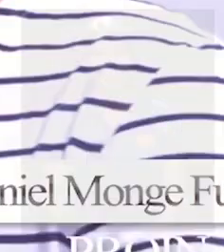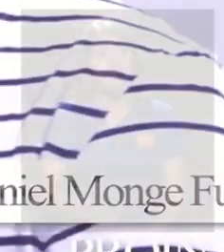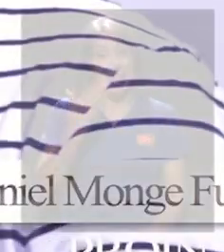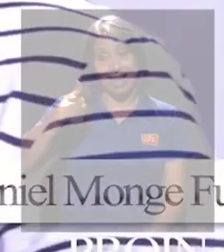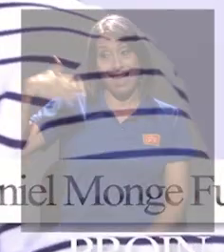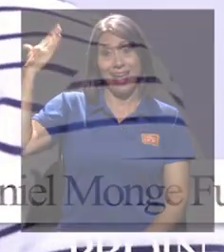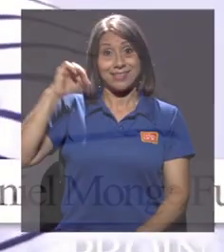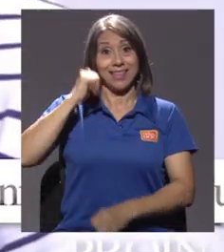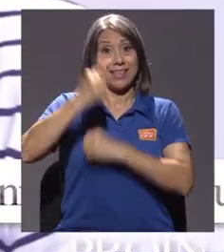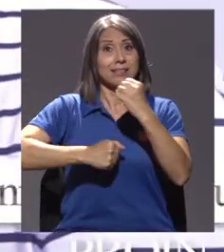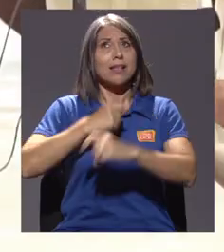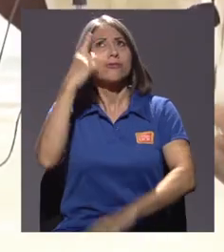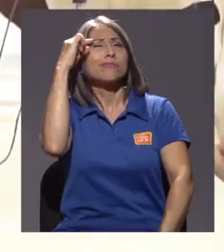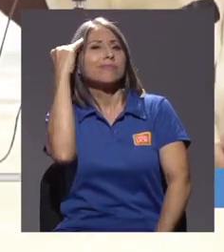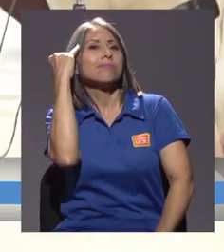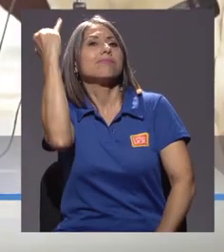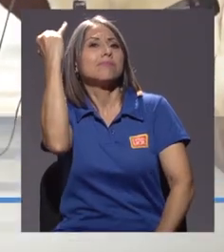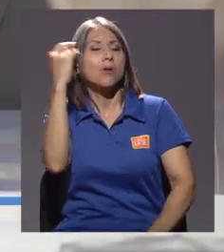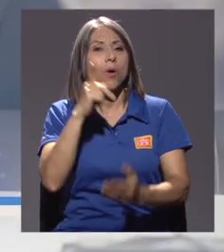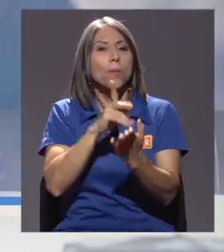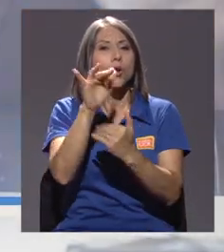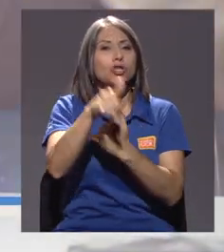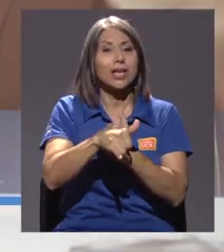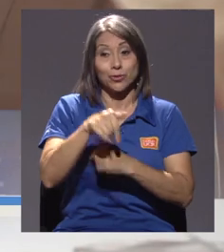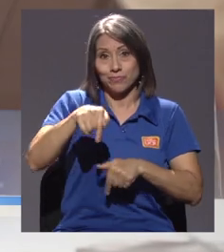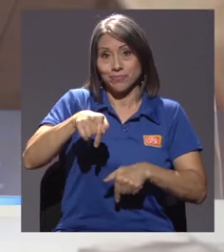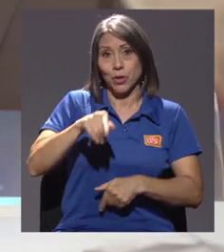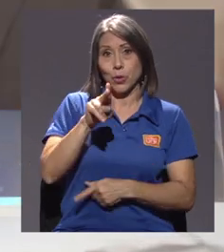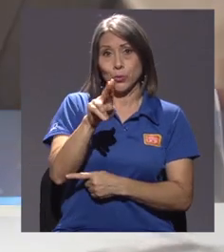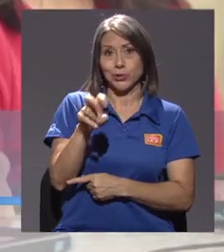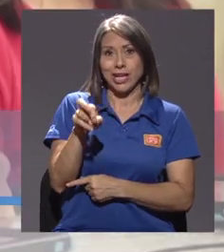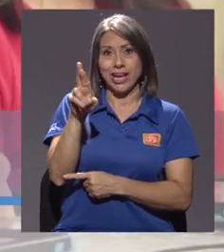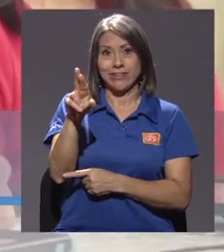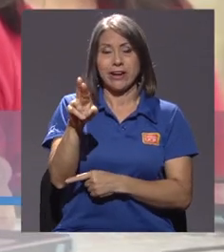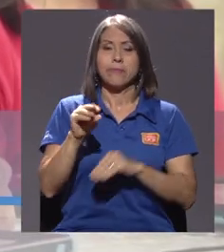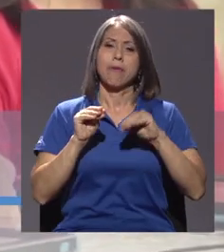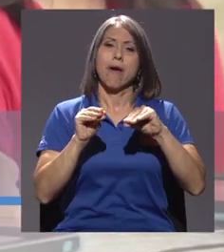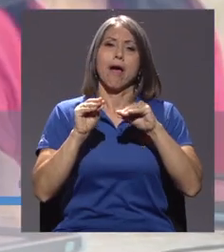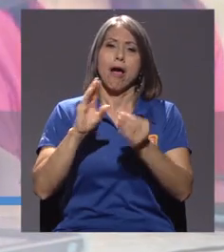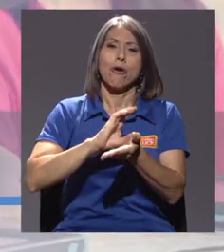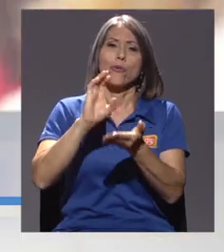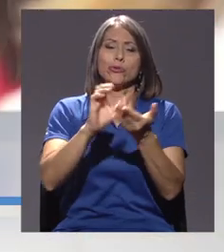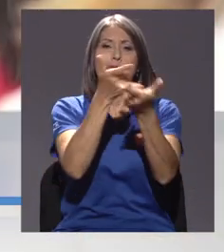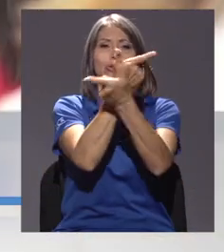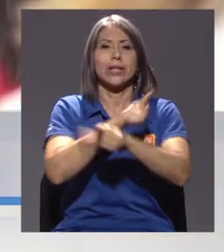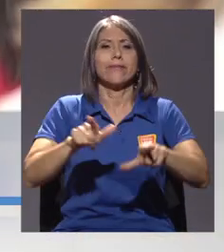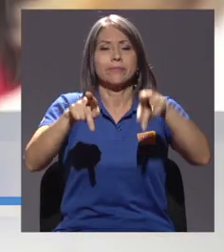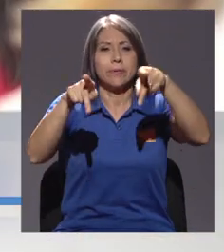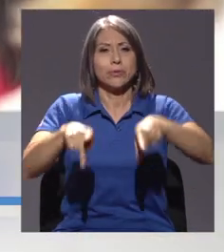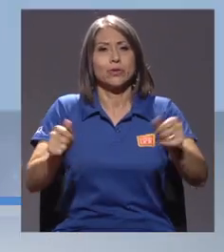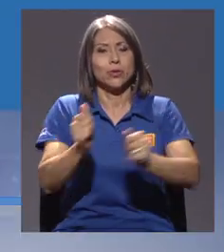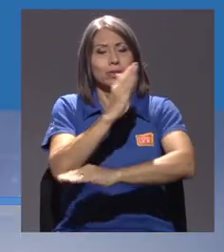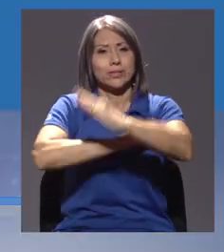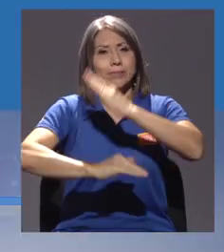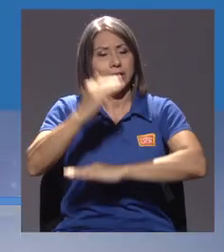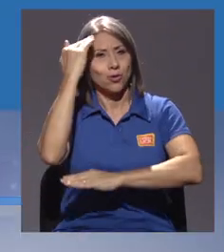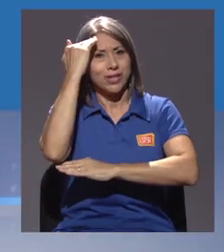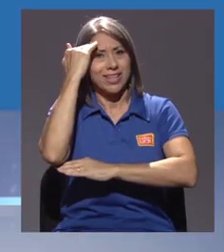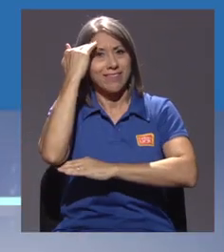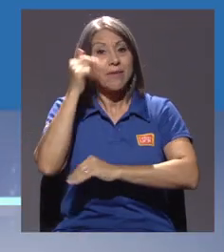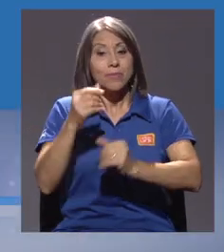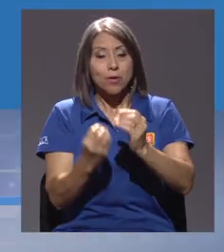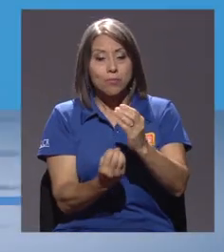Hace 10 años surgió la idea de crear un proyecto en la UCR que brindara cursos libres a personas con discapacidad cognitiva.